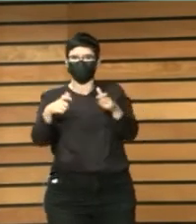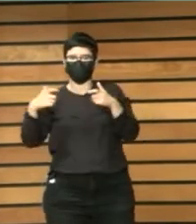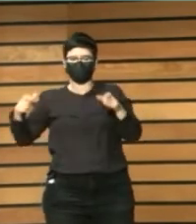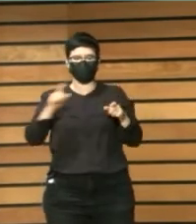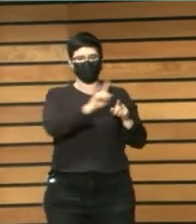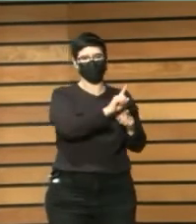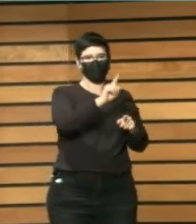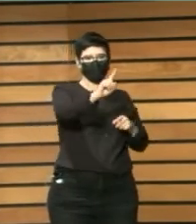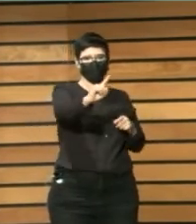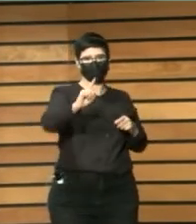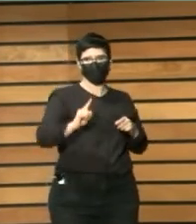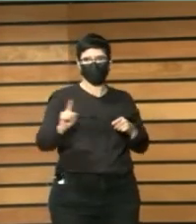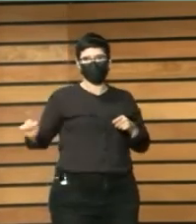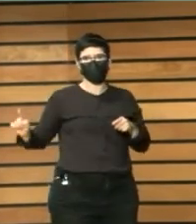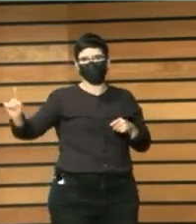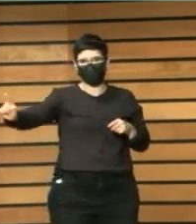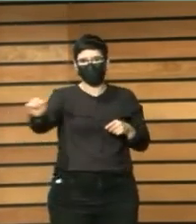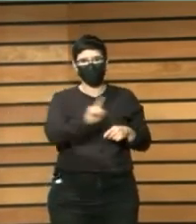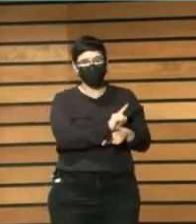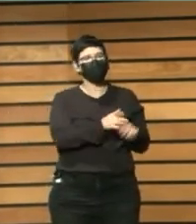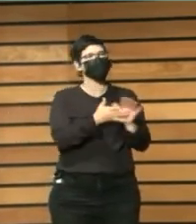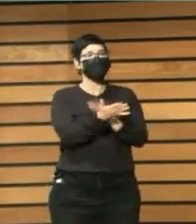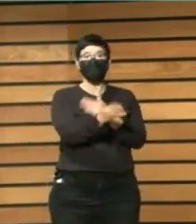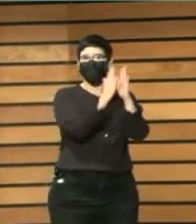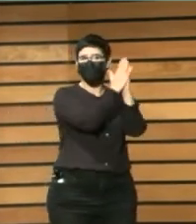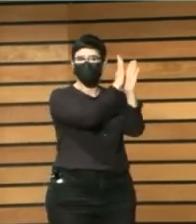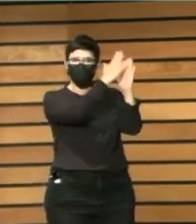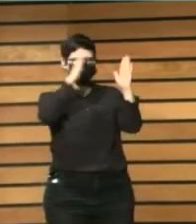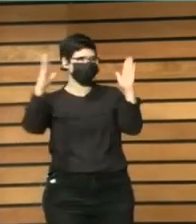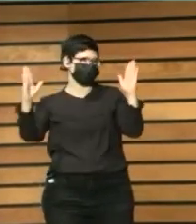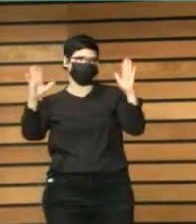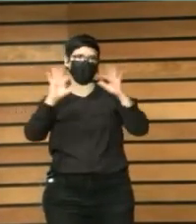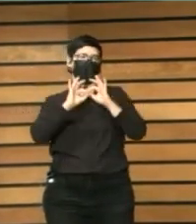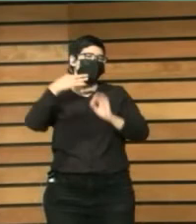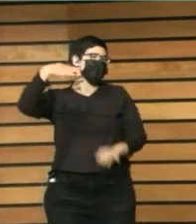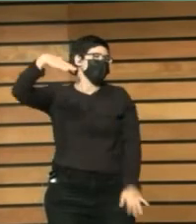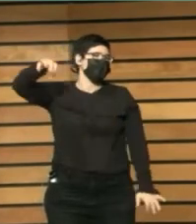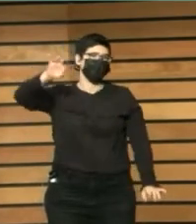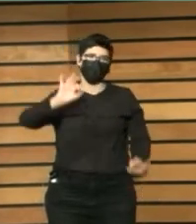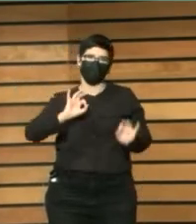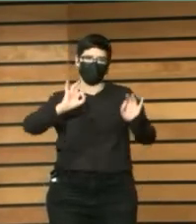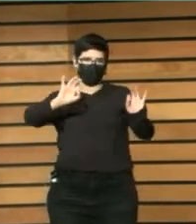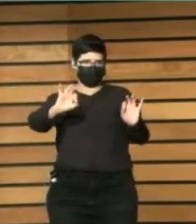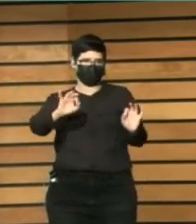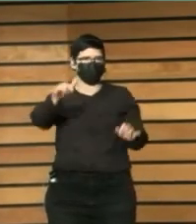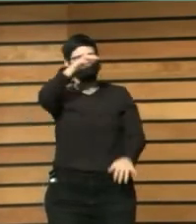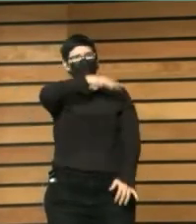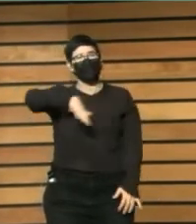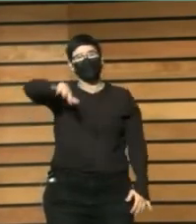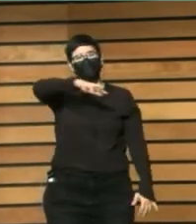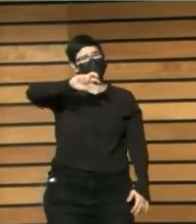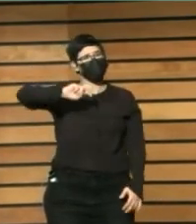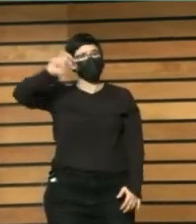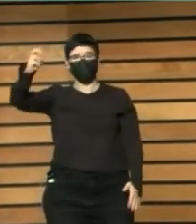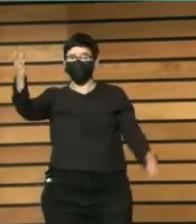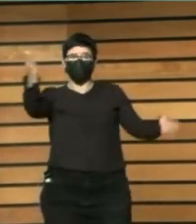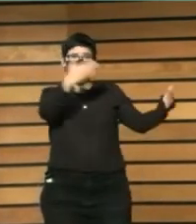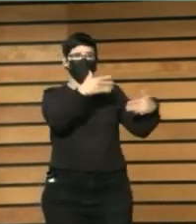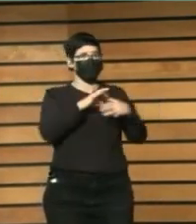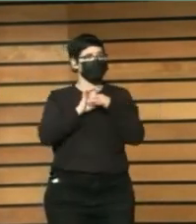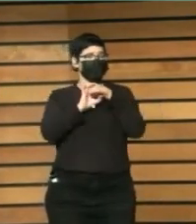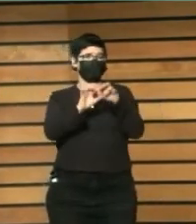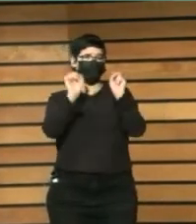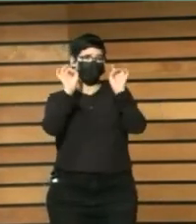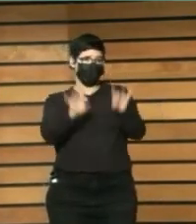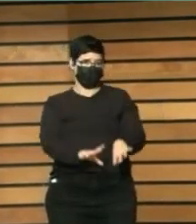vitales Y esta es una cualidad Única De las bibliotecas Y es muy importante Conservar Esta